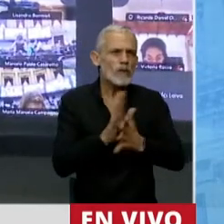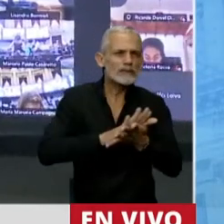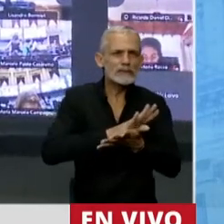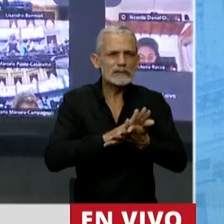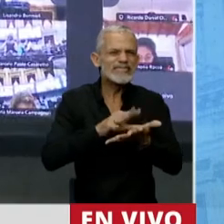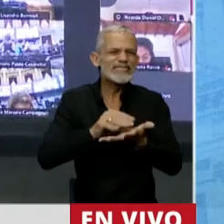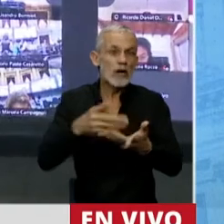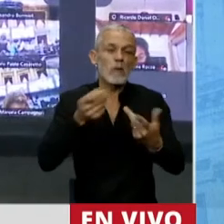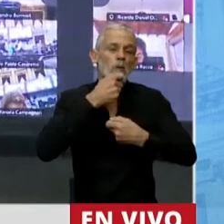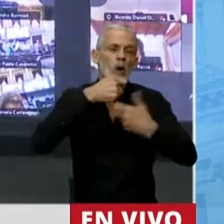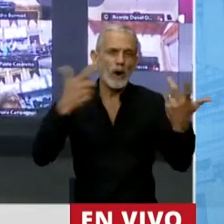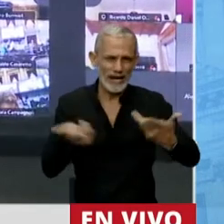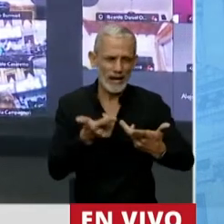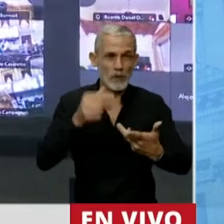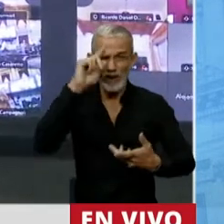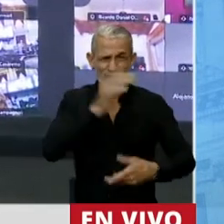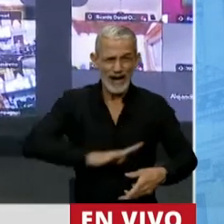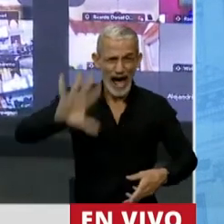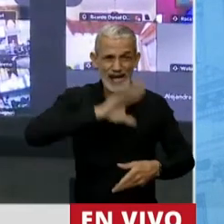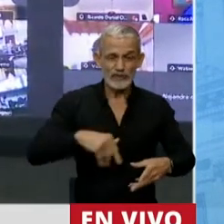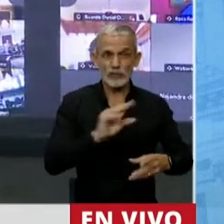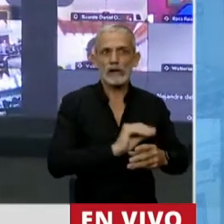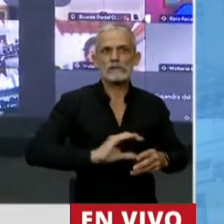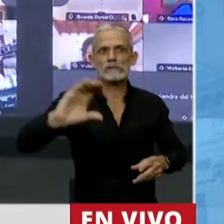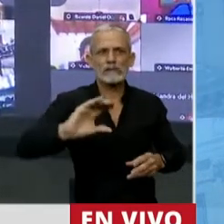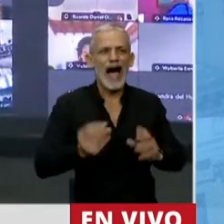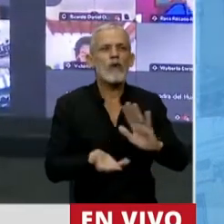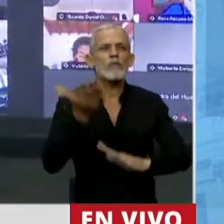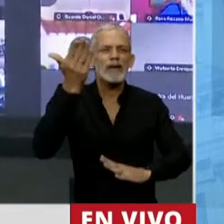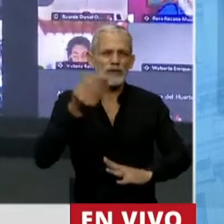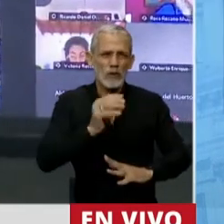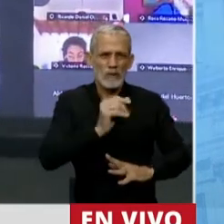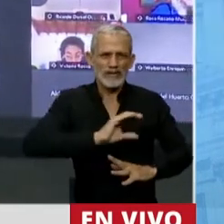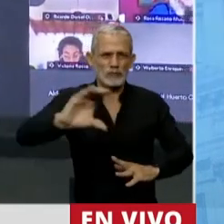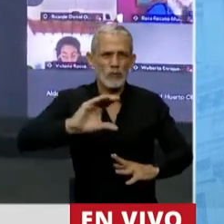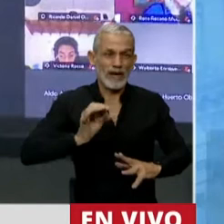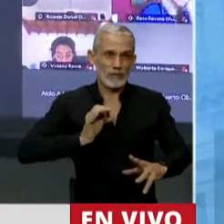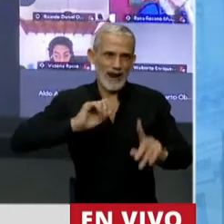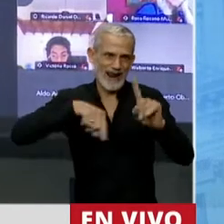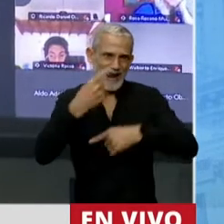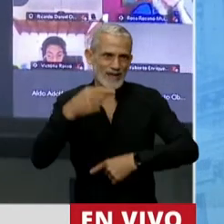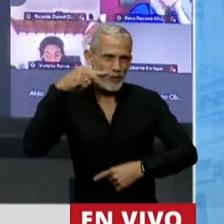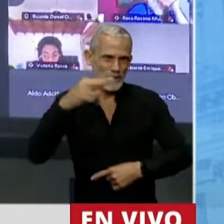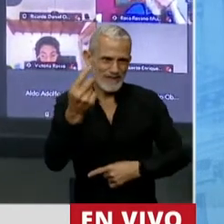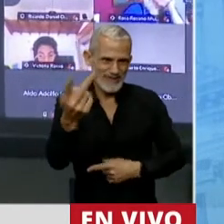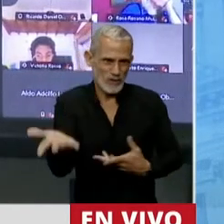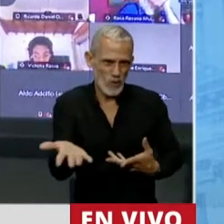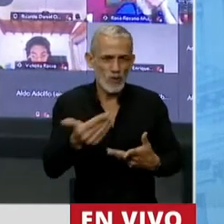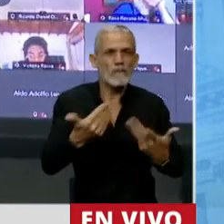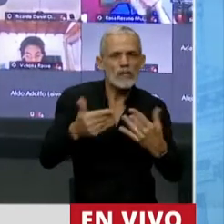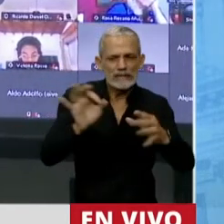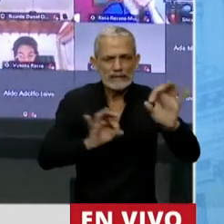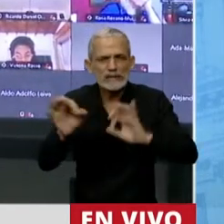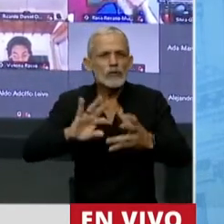destinado a nivel nacional un aumento en el presupuesto para el 2021. Se podrían diseñar